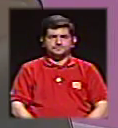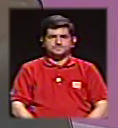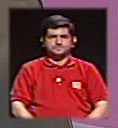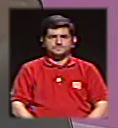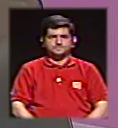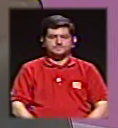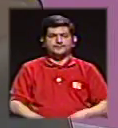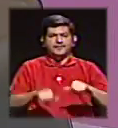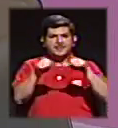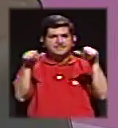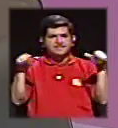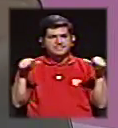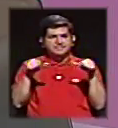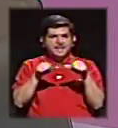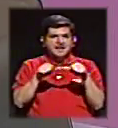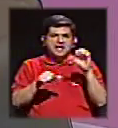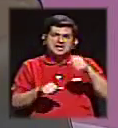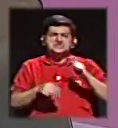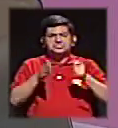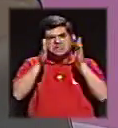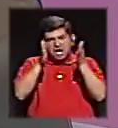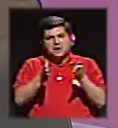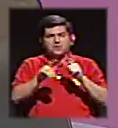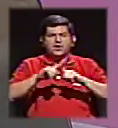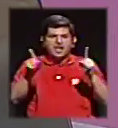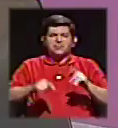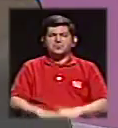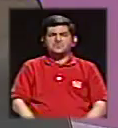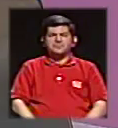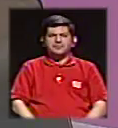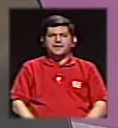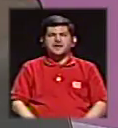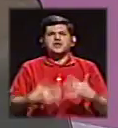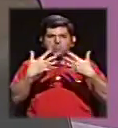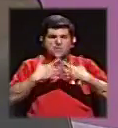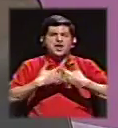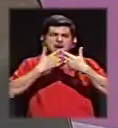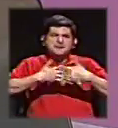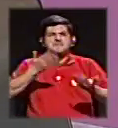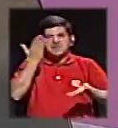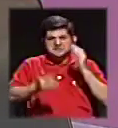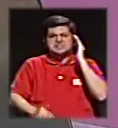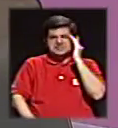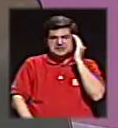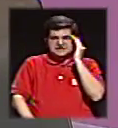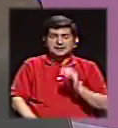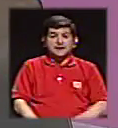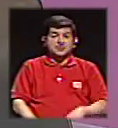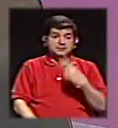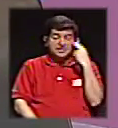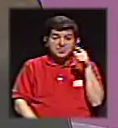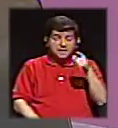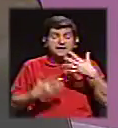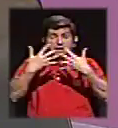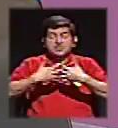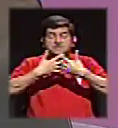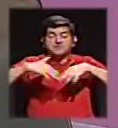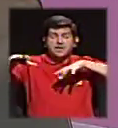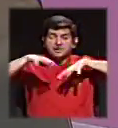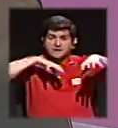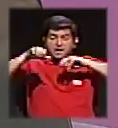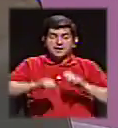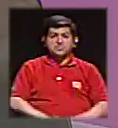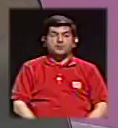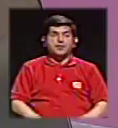Del área, pues sí, es ahogado, pero muy conocido en el sector empresarial y eso. Y tendrá que ver cómo mueve esa maquinaria,